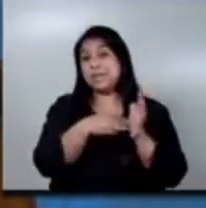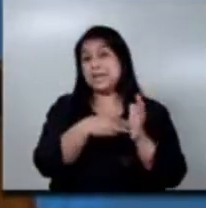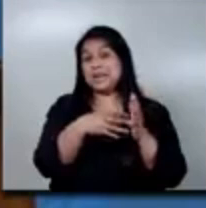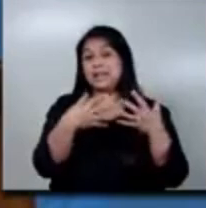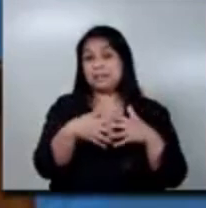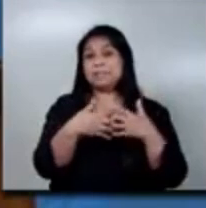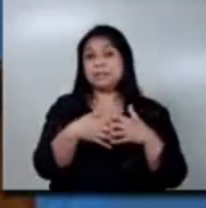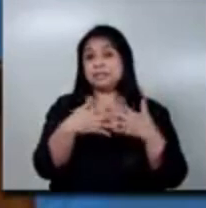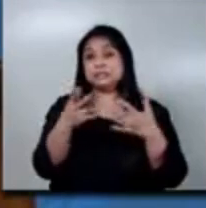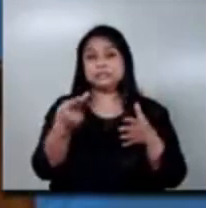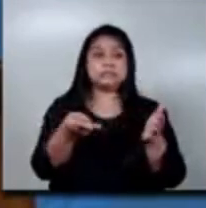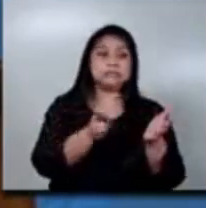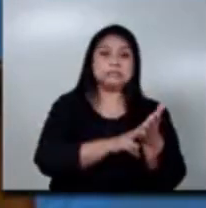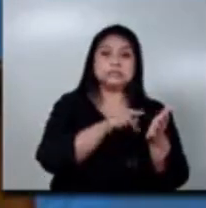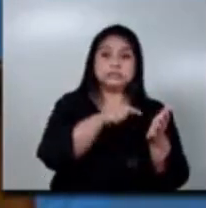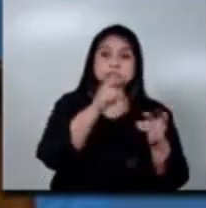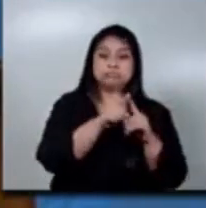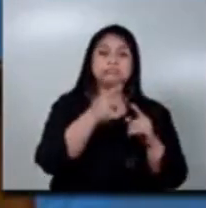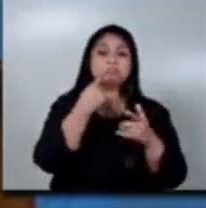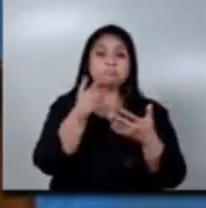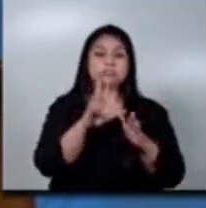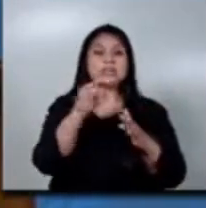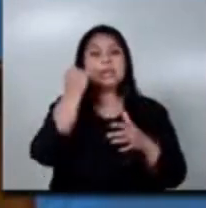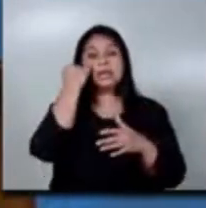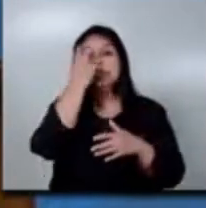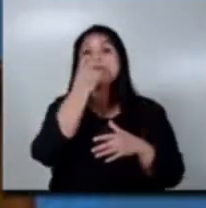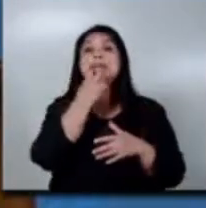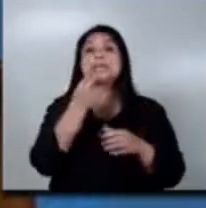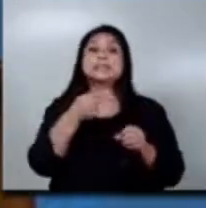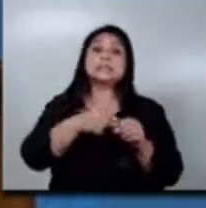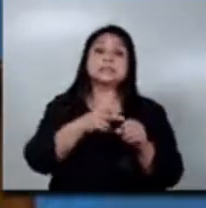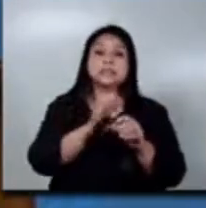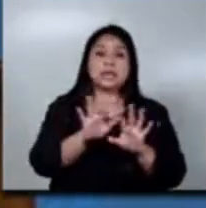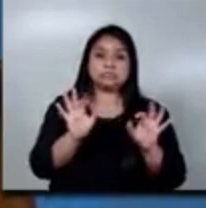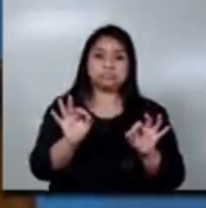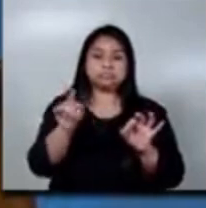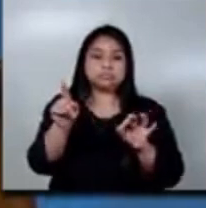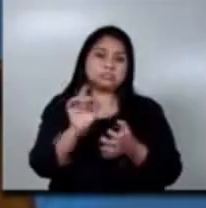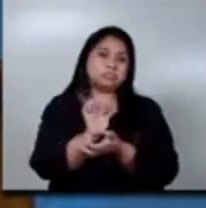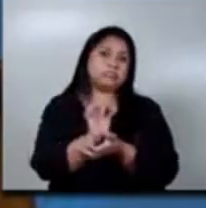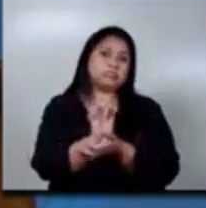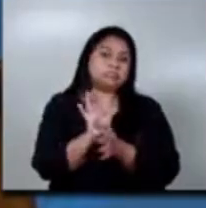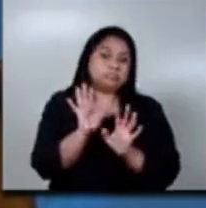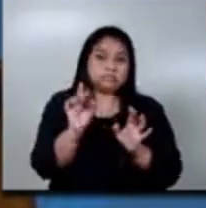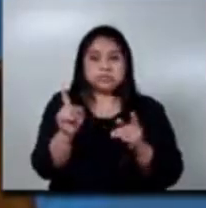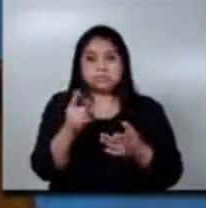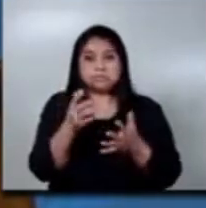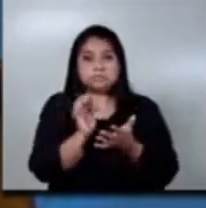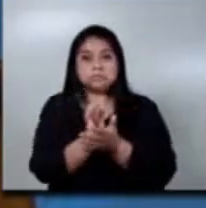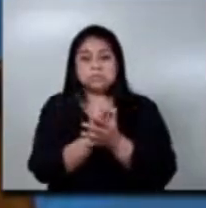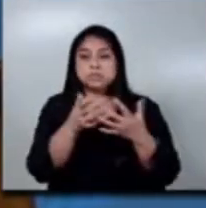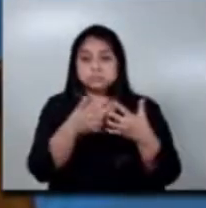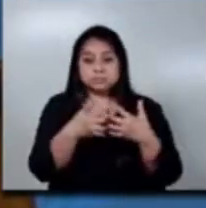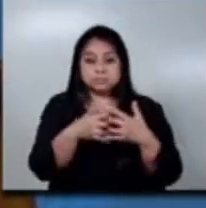como patronos en el Instituto Guatemalteco de Seguridad Social. Así que esperamos que estas empresas restantes